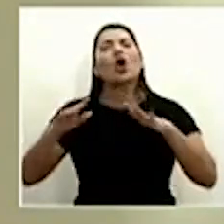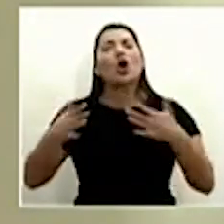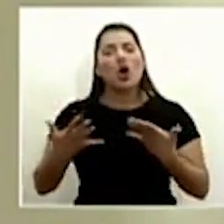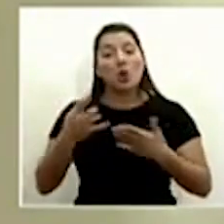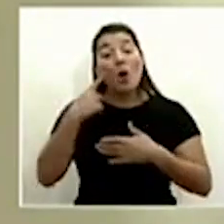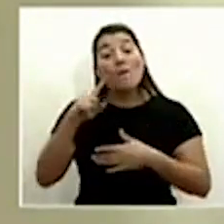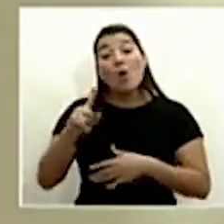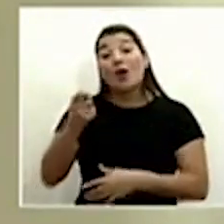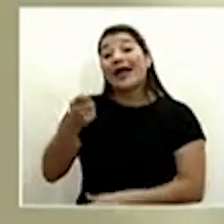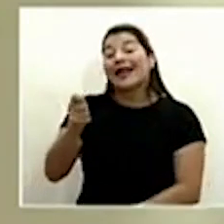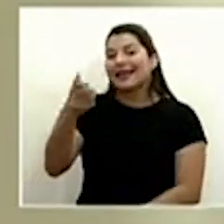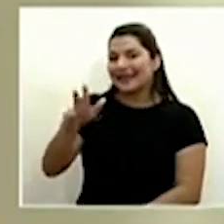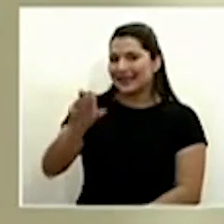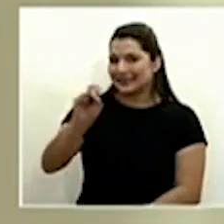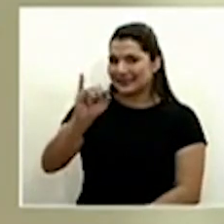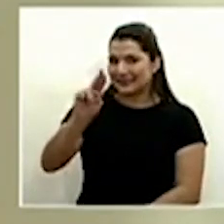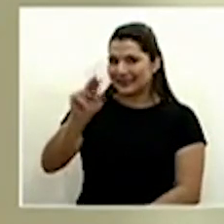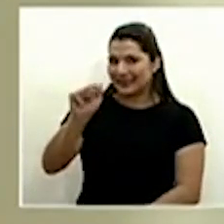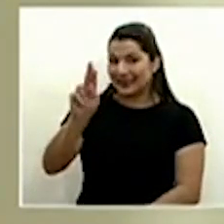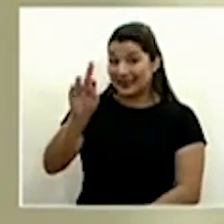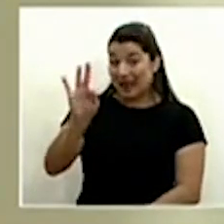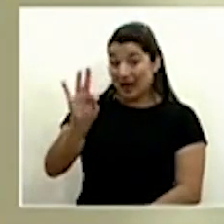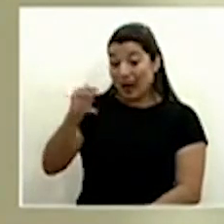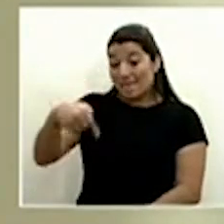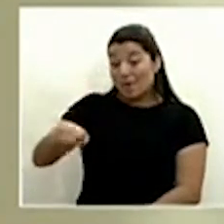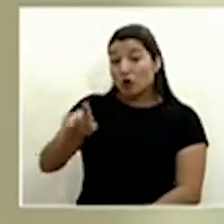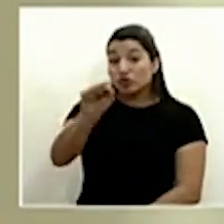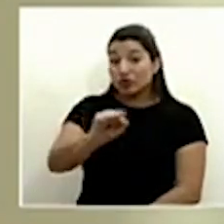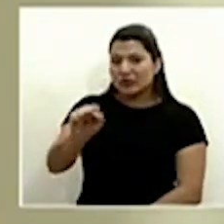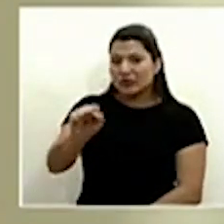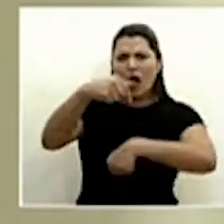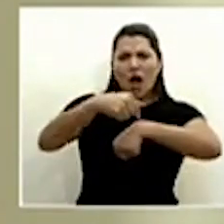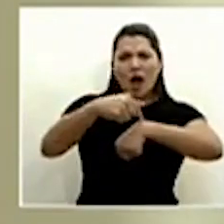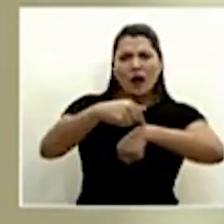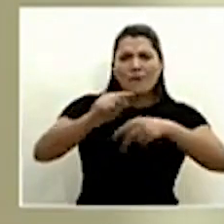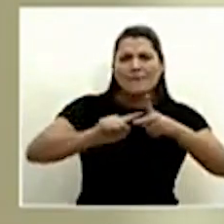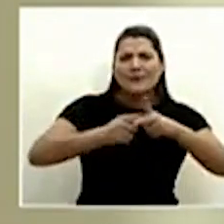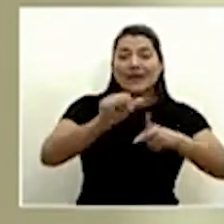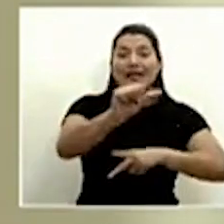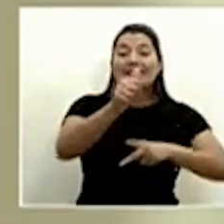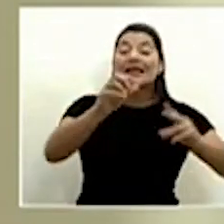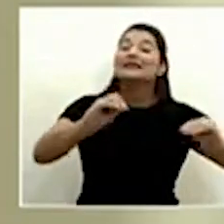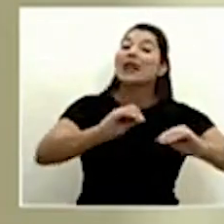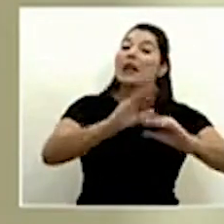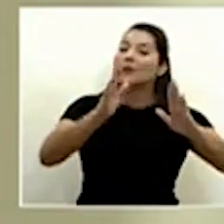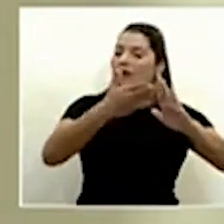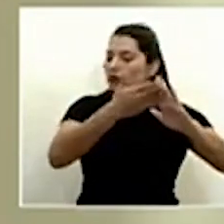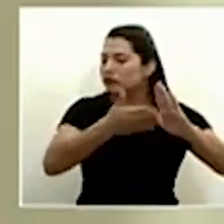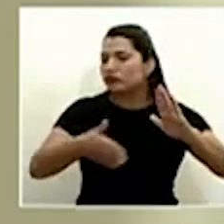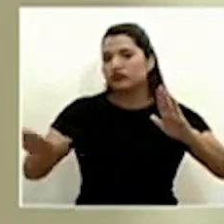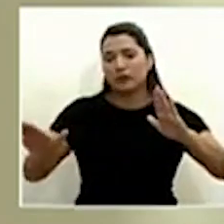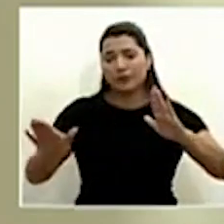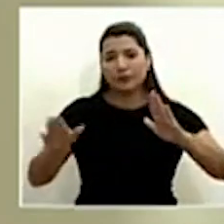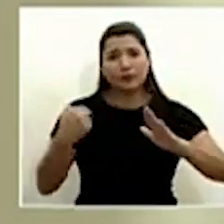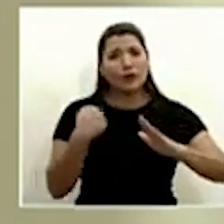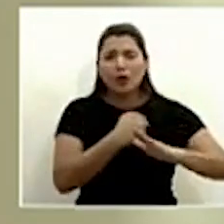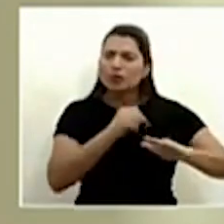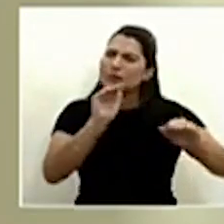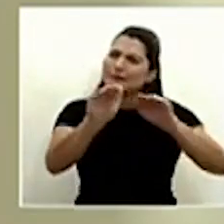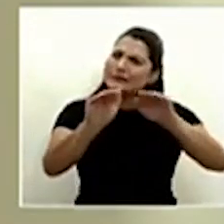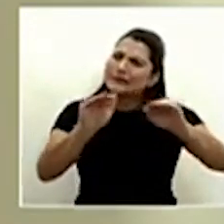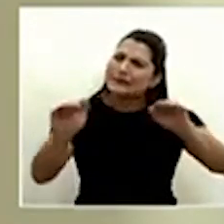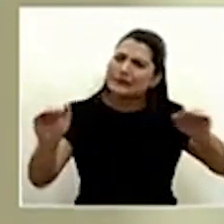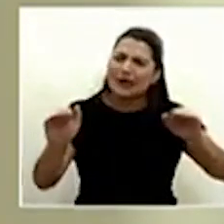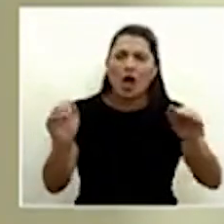abierta de Sinar Canal 13 el próximo sábado de las 10 de la mañana en adelante. Los vamos a incentivar a que con todo el